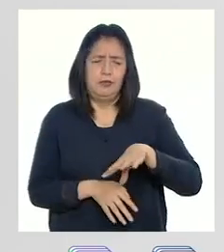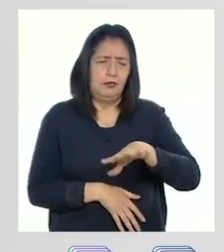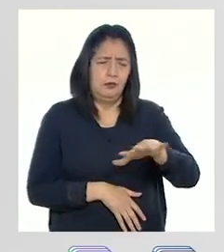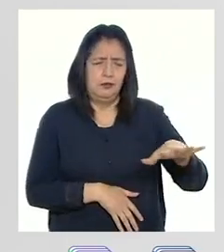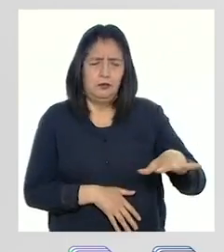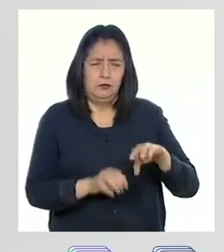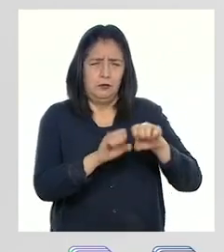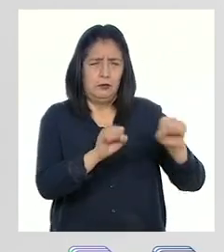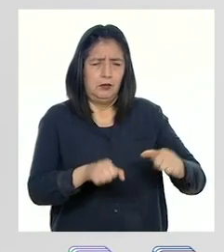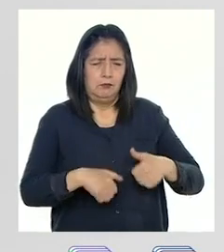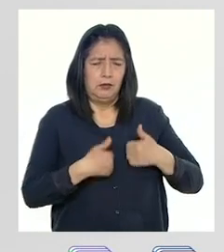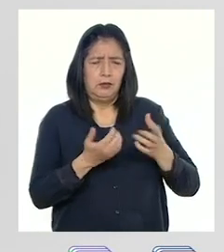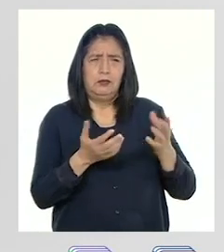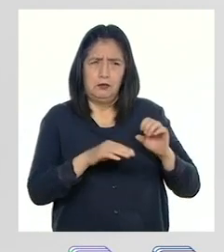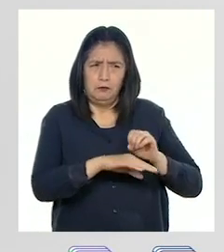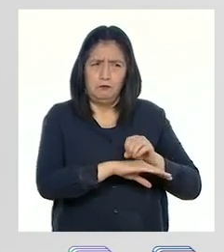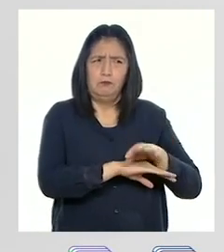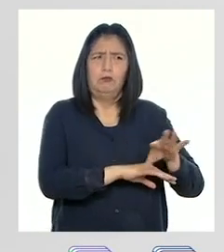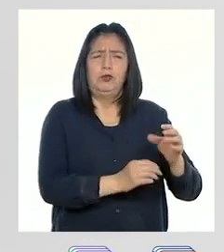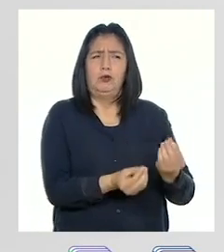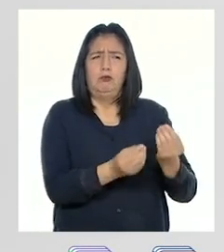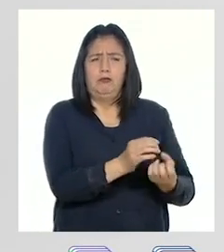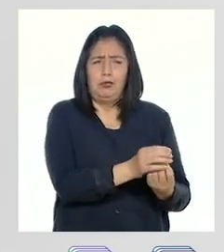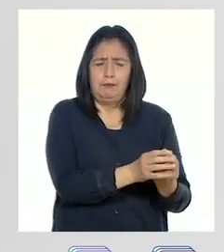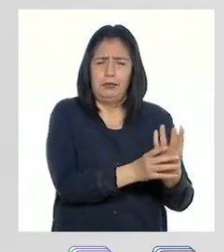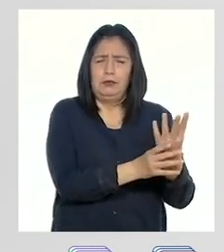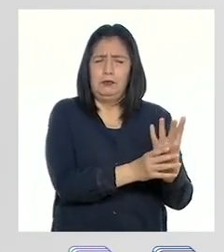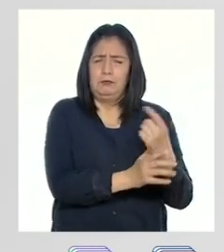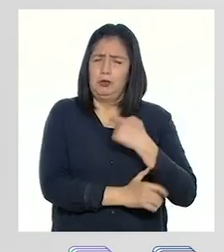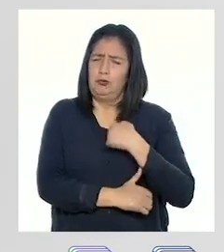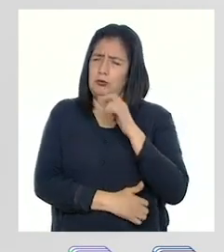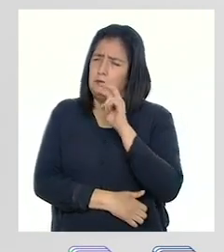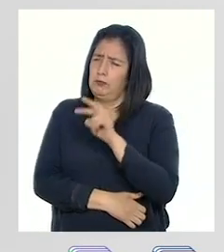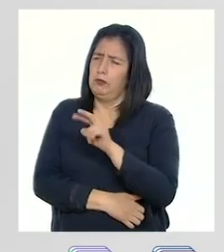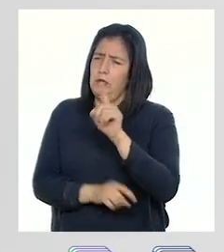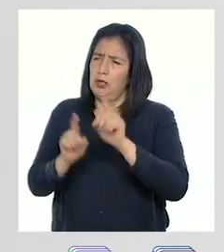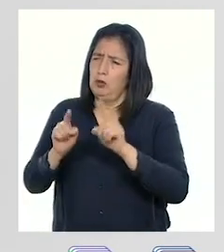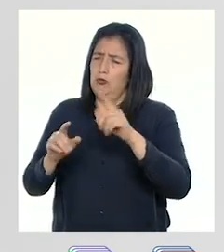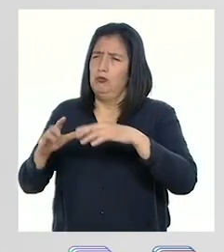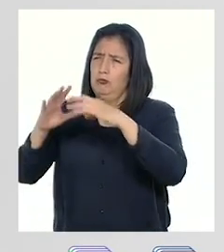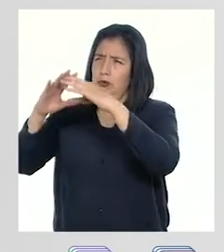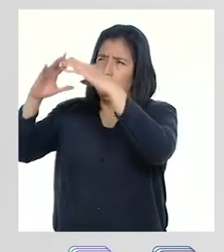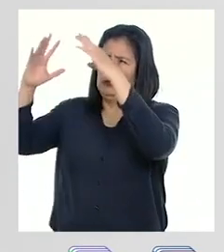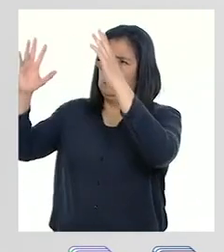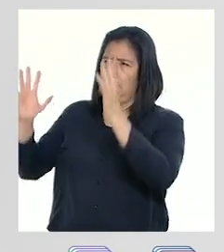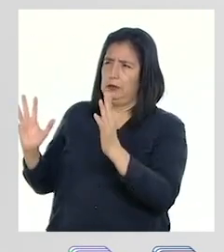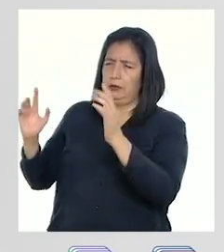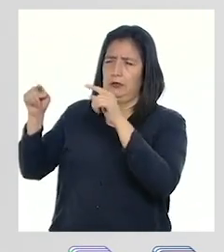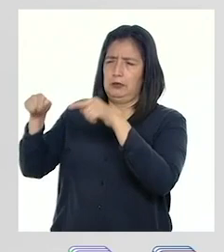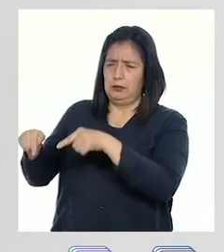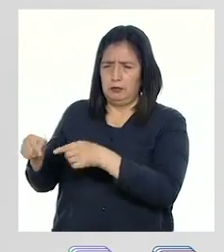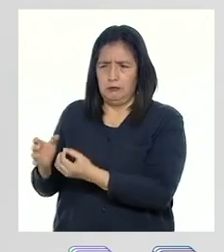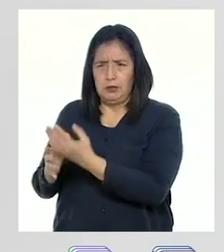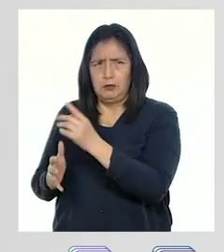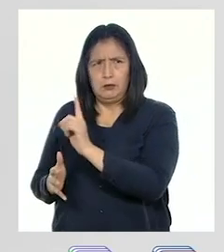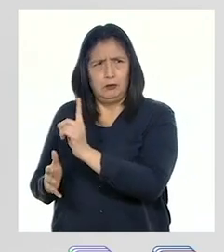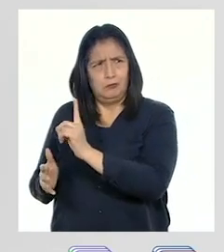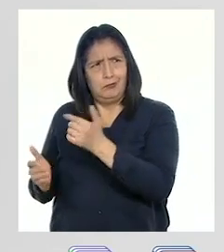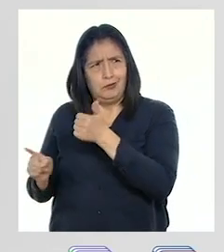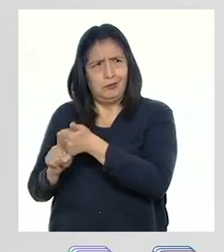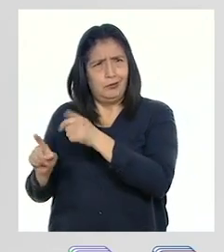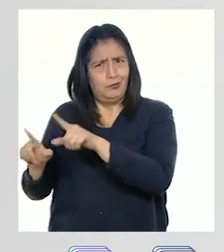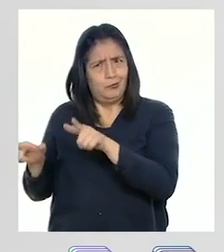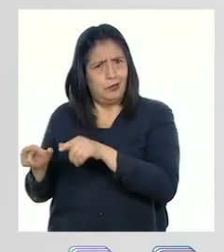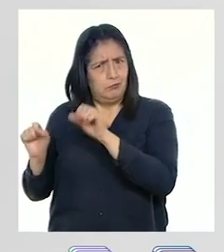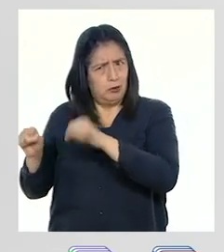ecosistemas influyen en el tipo de plantas que crecen. Pero yo he visto algunos invernaderos que tienen plantas que no son propias de la región,